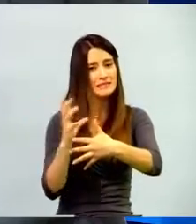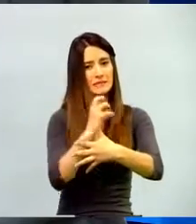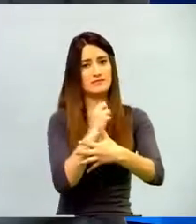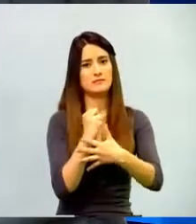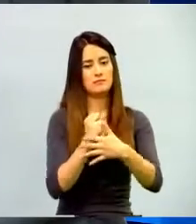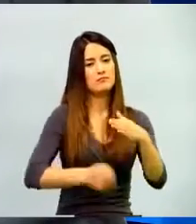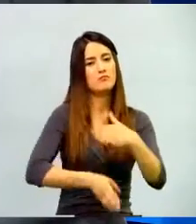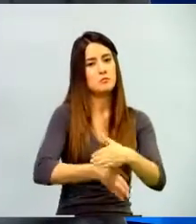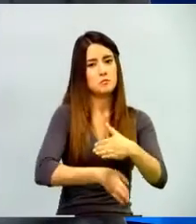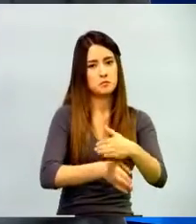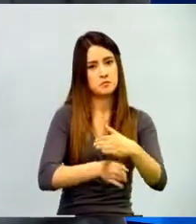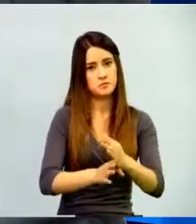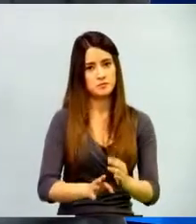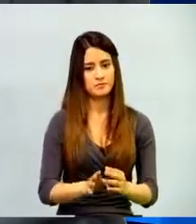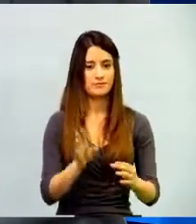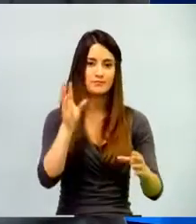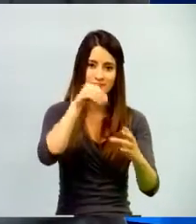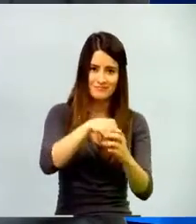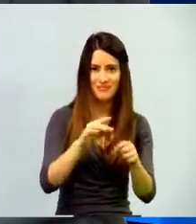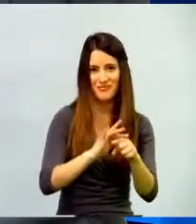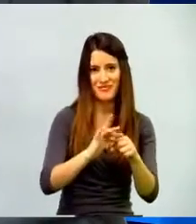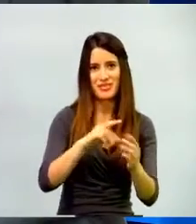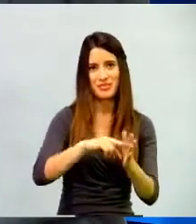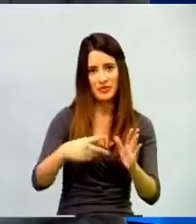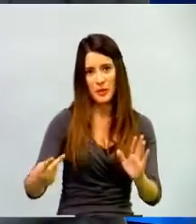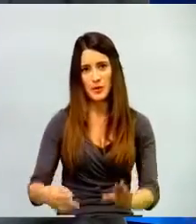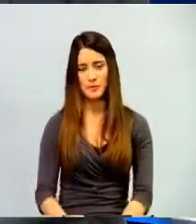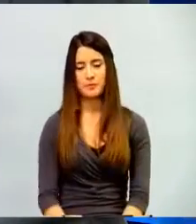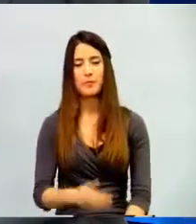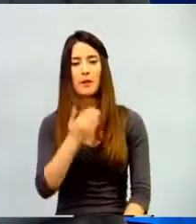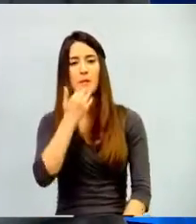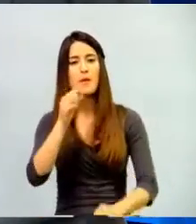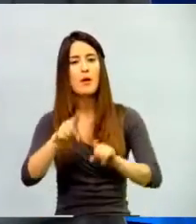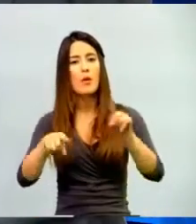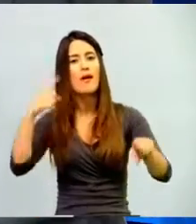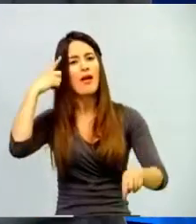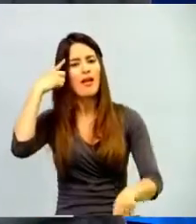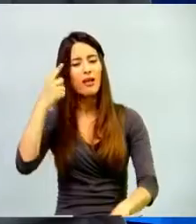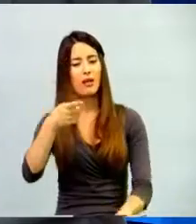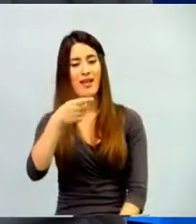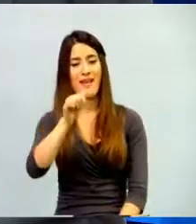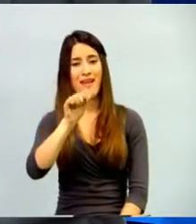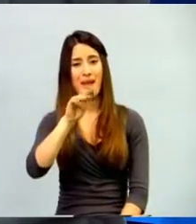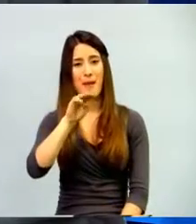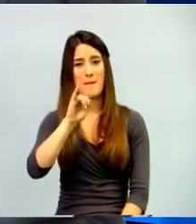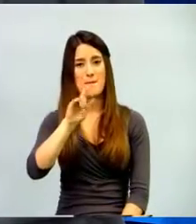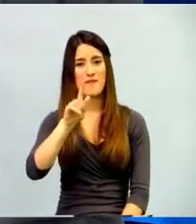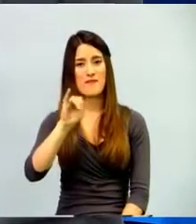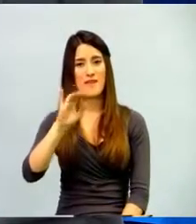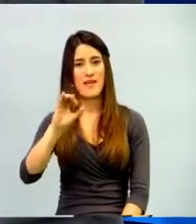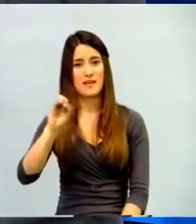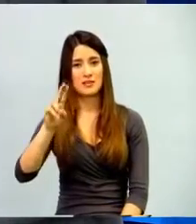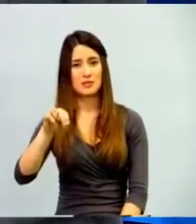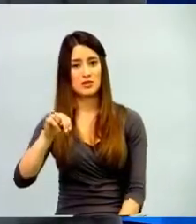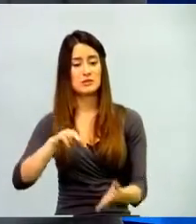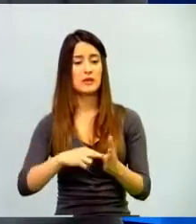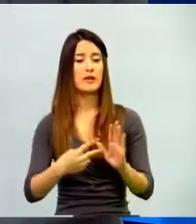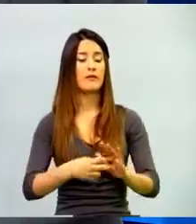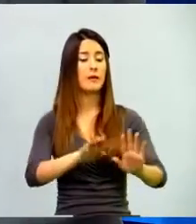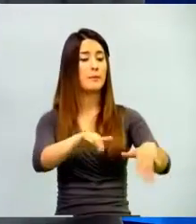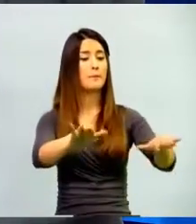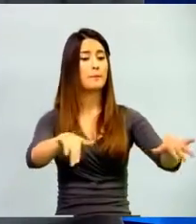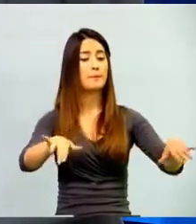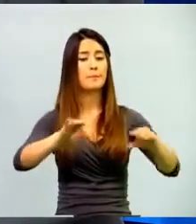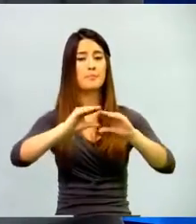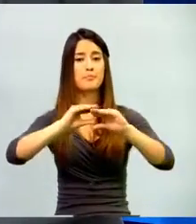Por ejemplo, mucha gente cree que gamificación es darle puntos a los estudiantes a través de una plataforma virtual